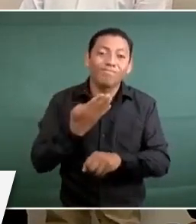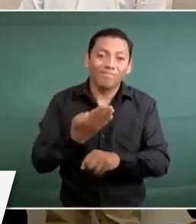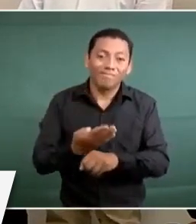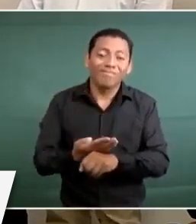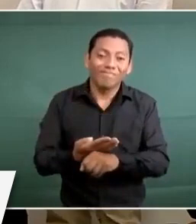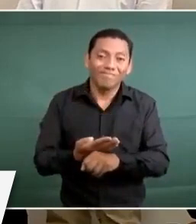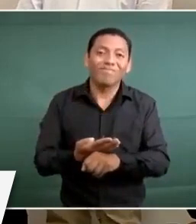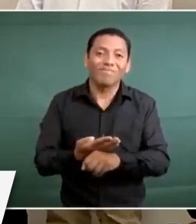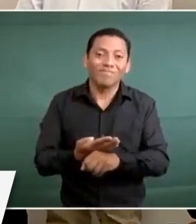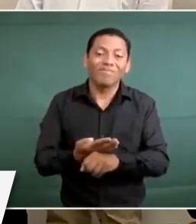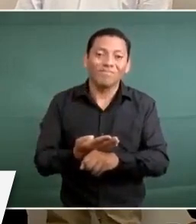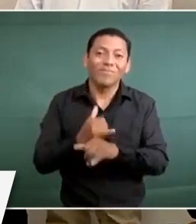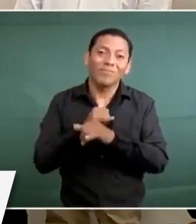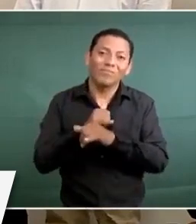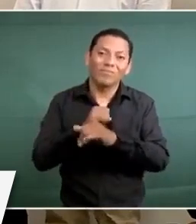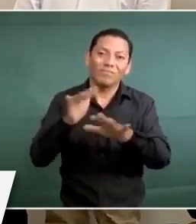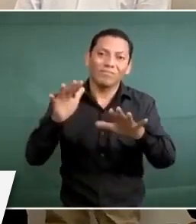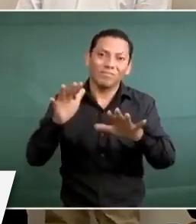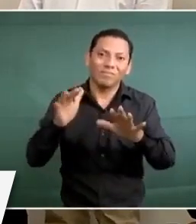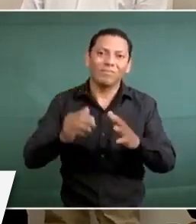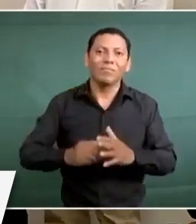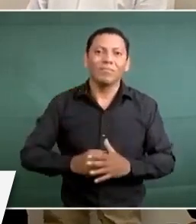informar. Ahora,